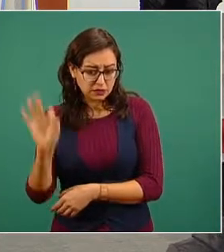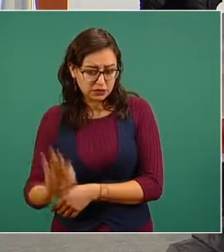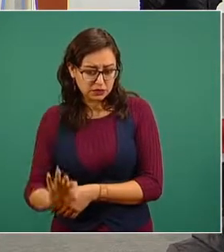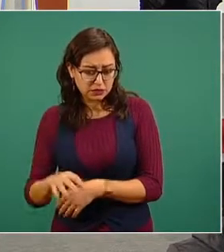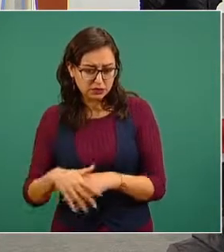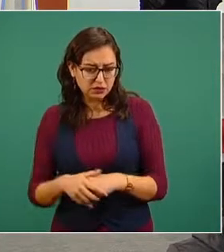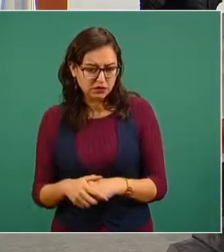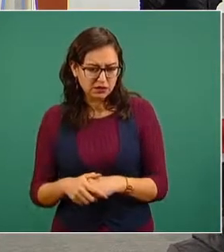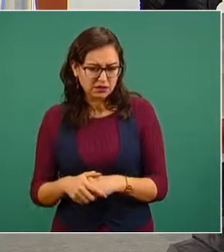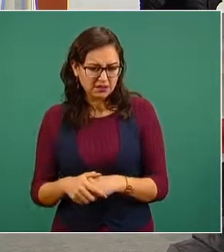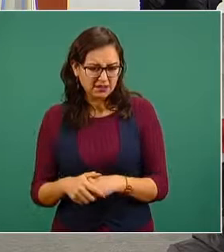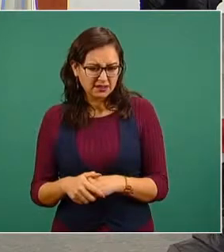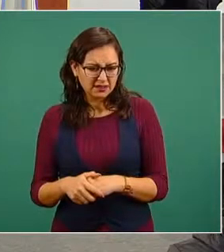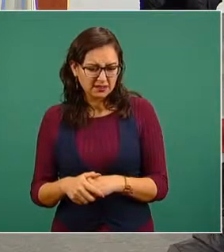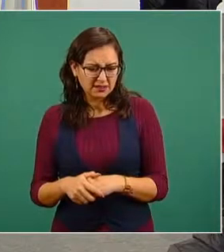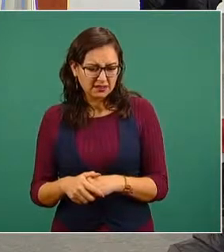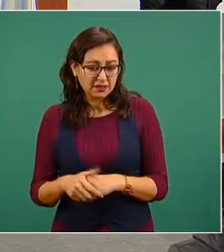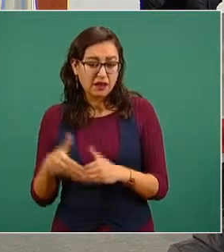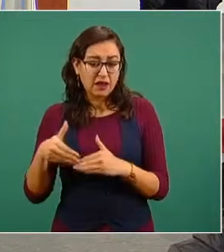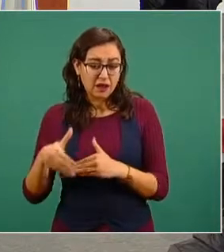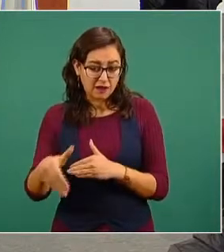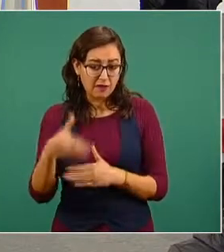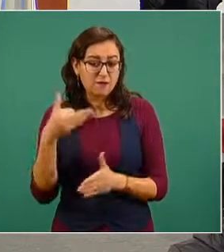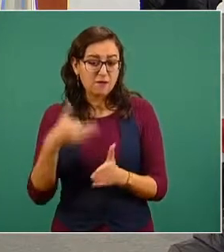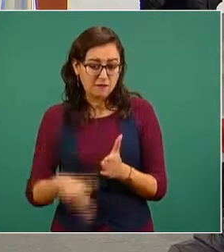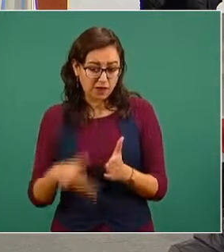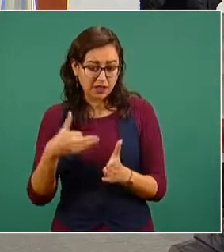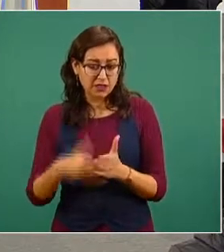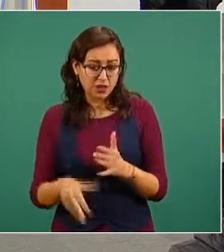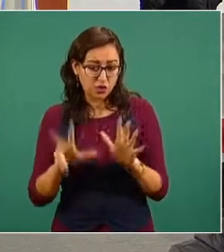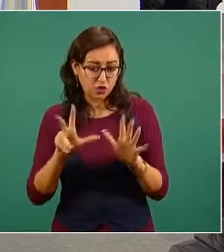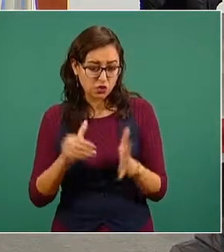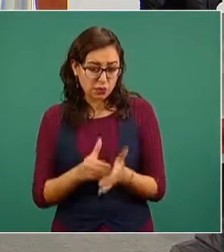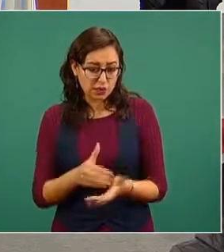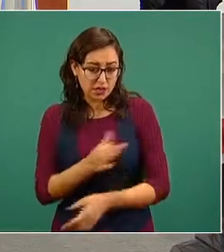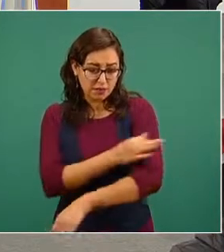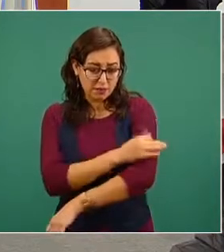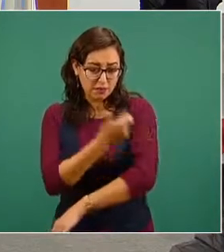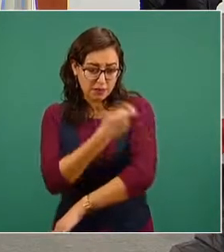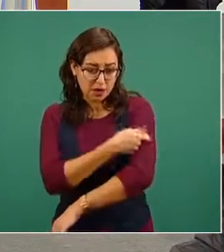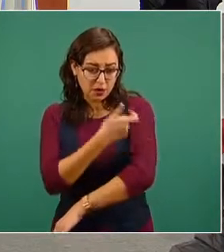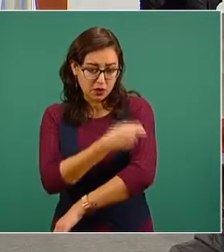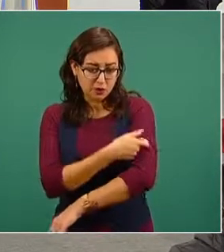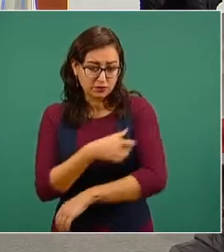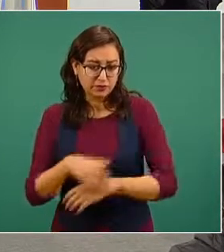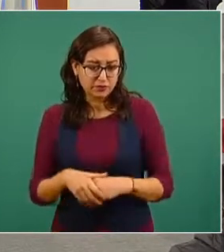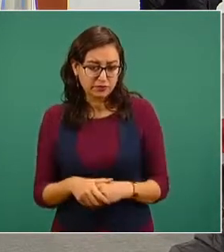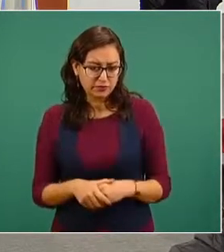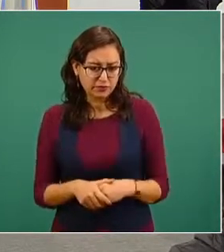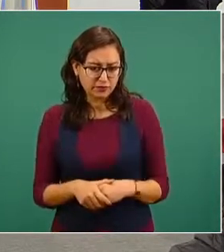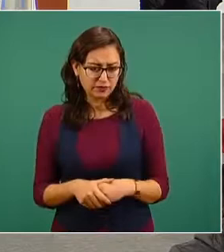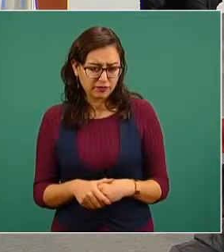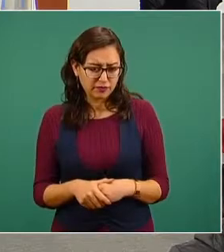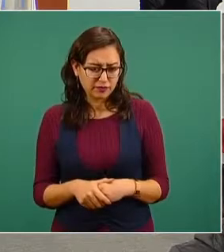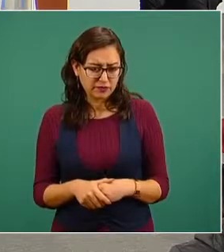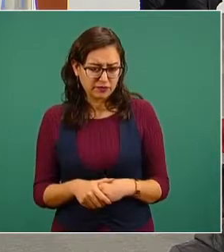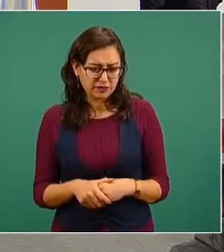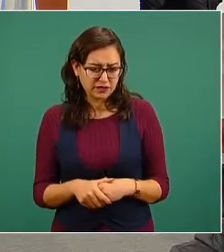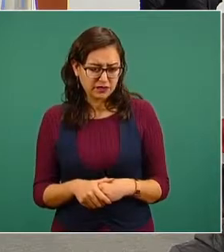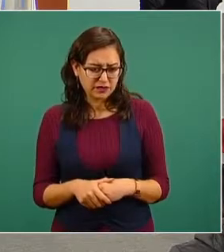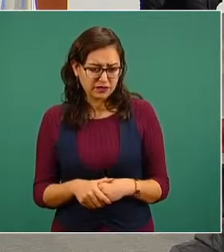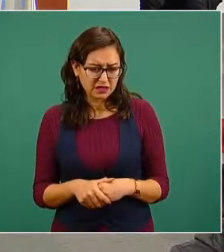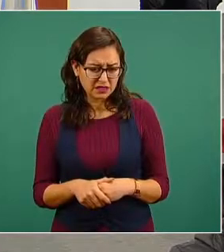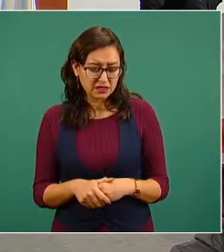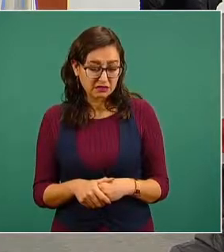Quedan pacientes con vacunas 8,25 de la universidad. El proceso de vacunación se movió 3,3 de